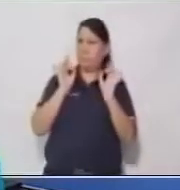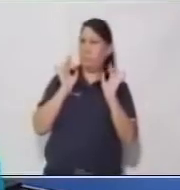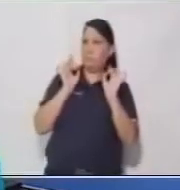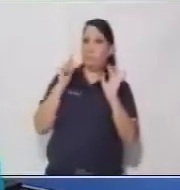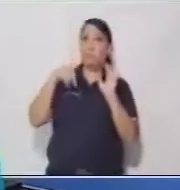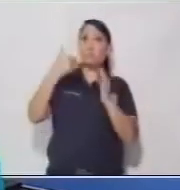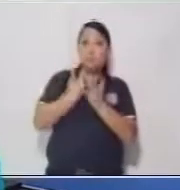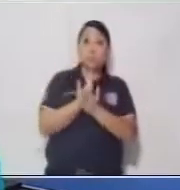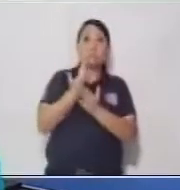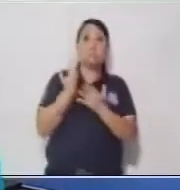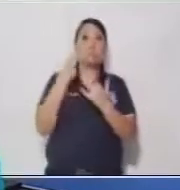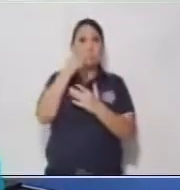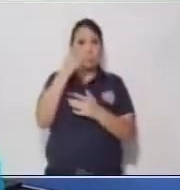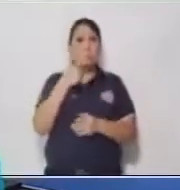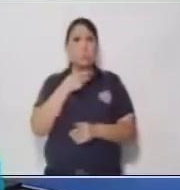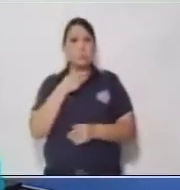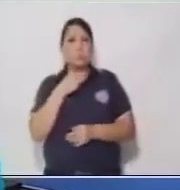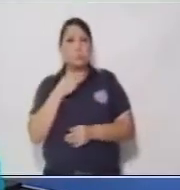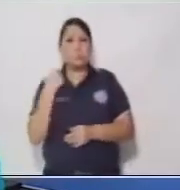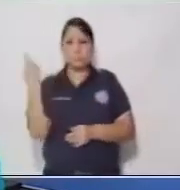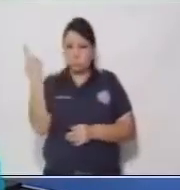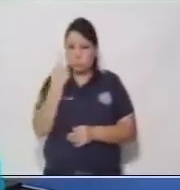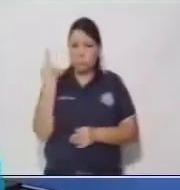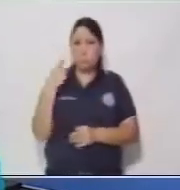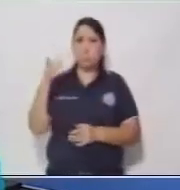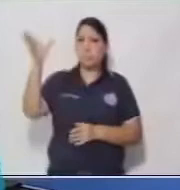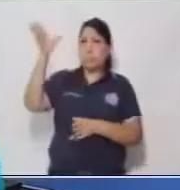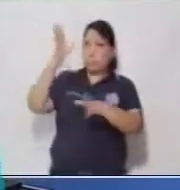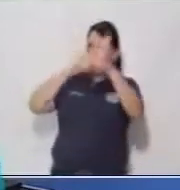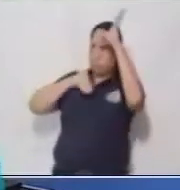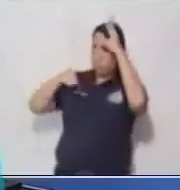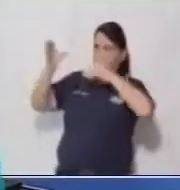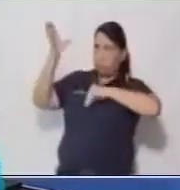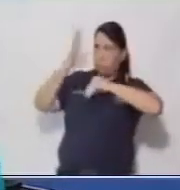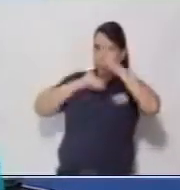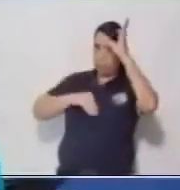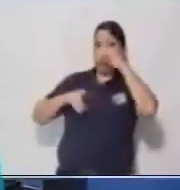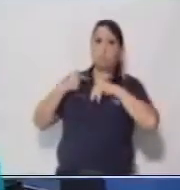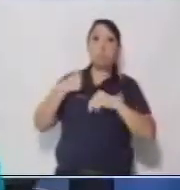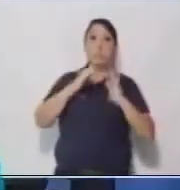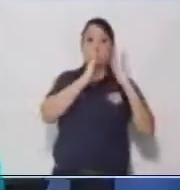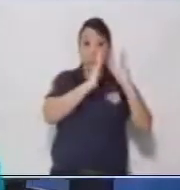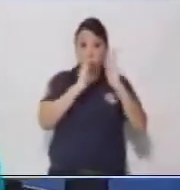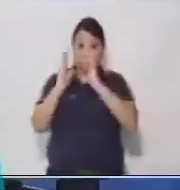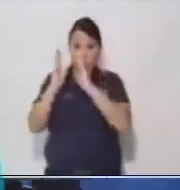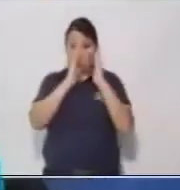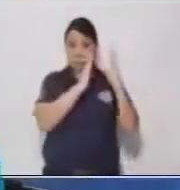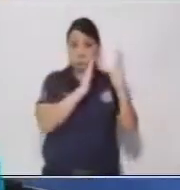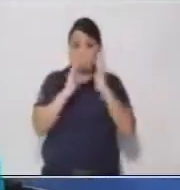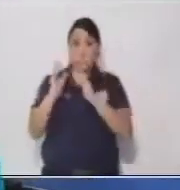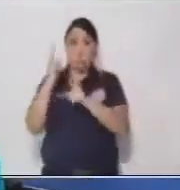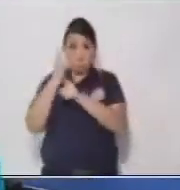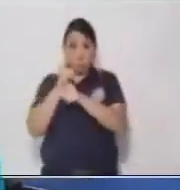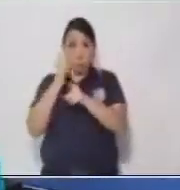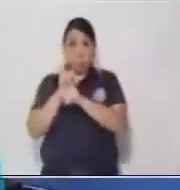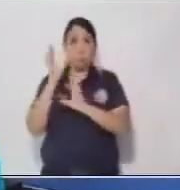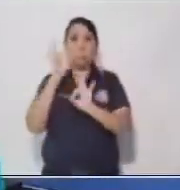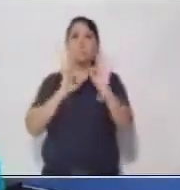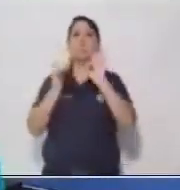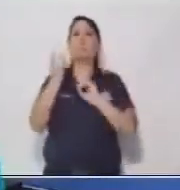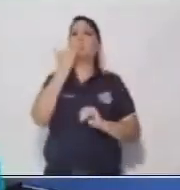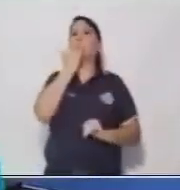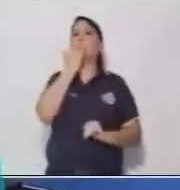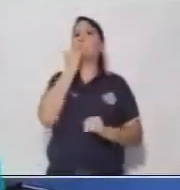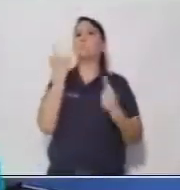¿Les pareció adecuado todo el material que utilizamos? ¿La manera en que escriben? ¿Será que estaban escribiendo bien los nombres propios?